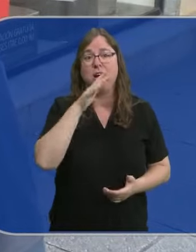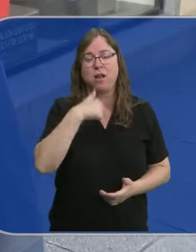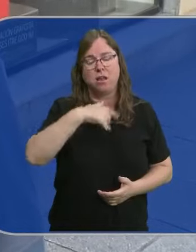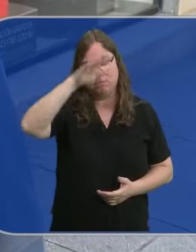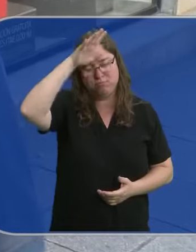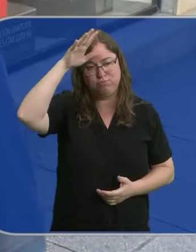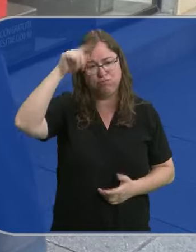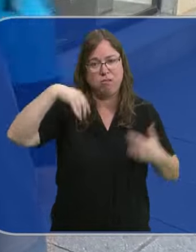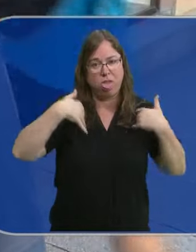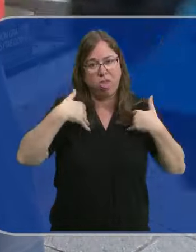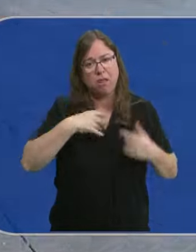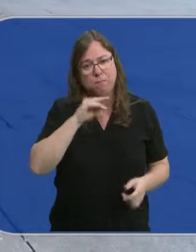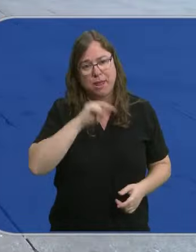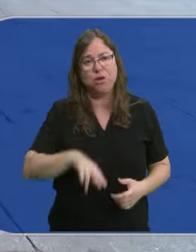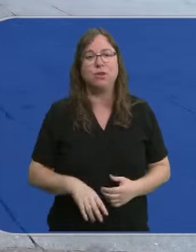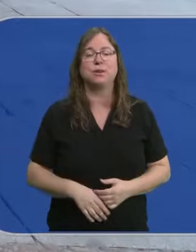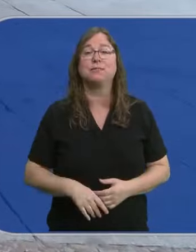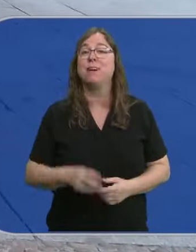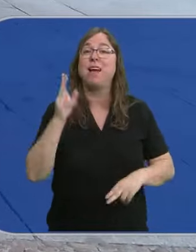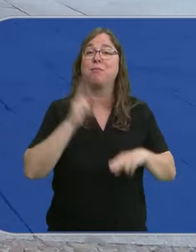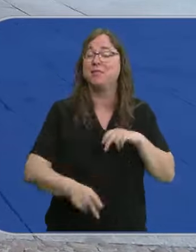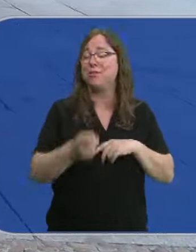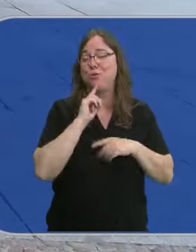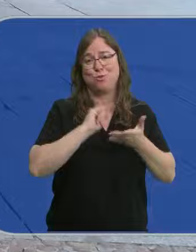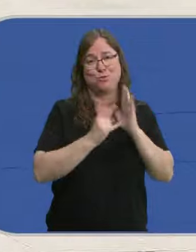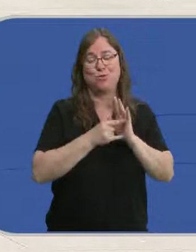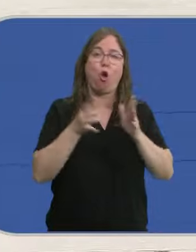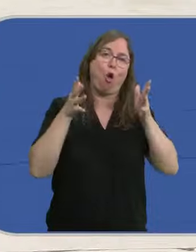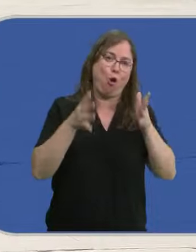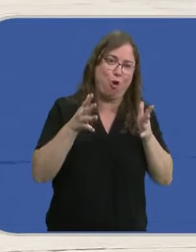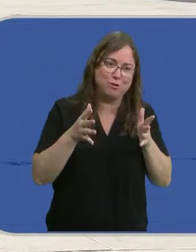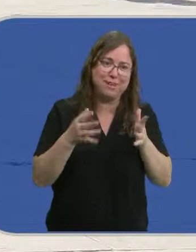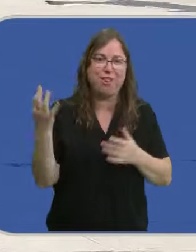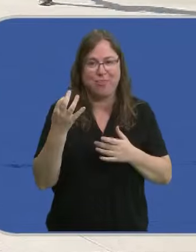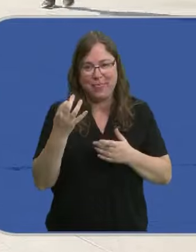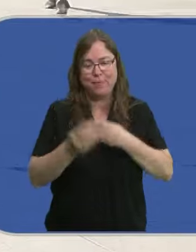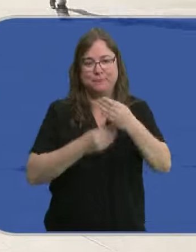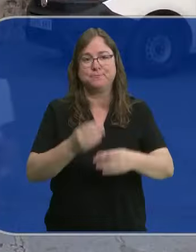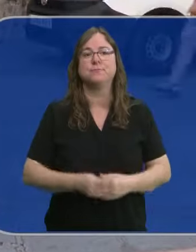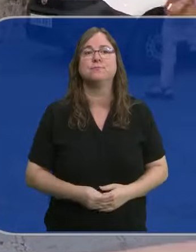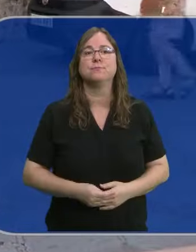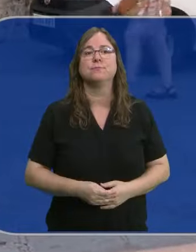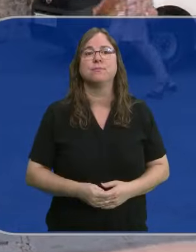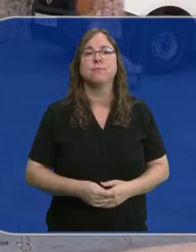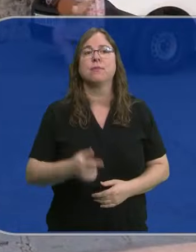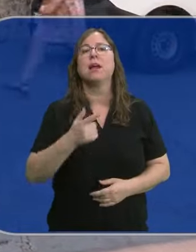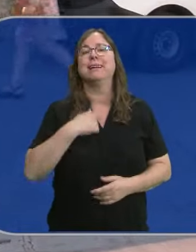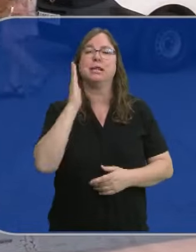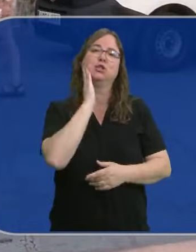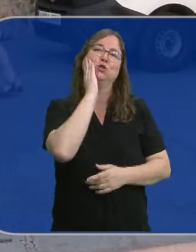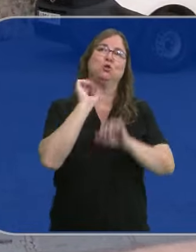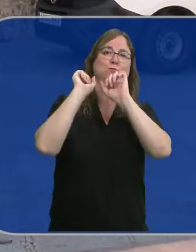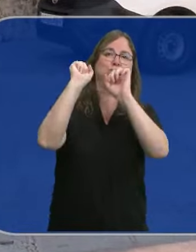ya calienta y ya lo estoy pasando un poco peor. Para combatirlo son varios los remedios o consejos que nos dicen que podemos seguir. Protector, solar,